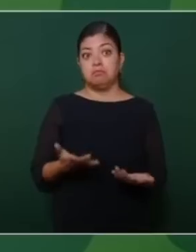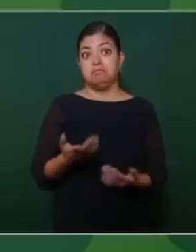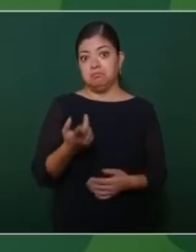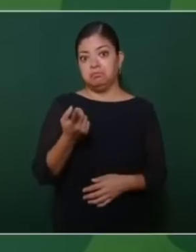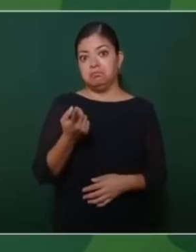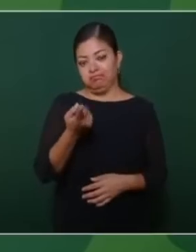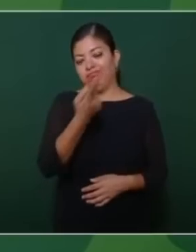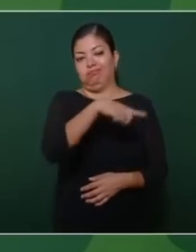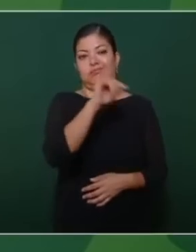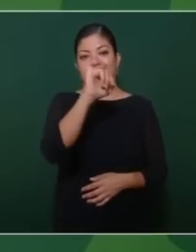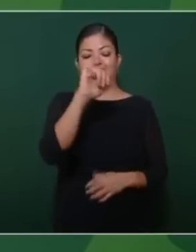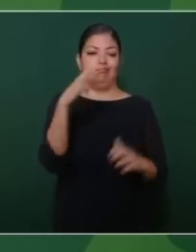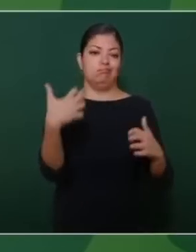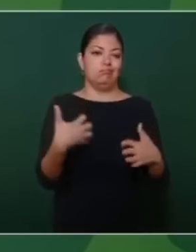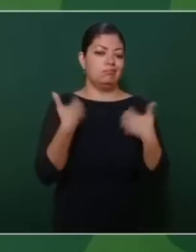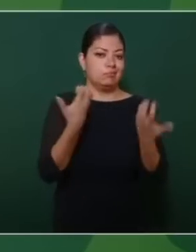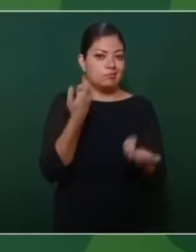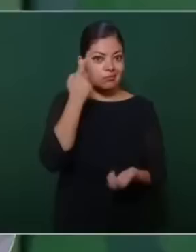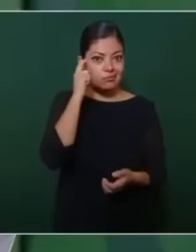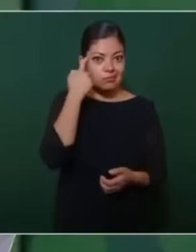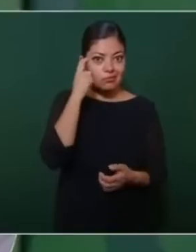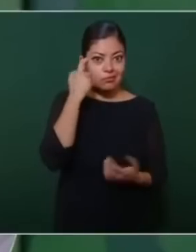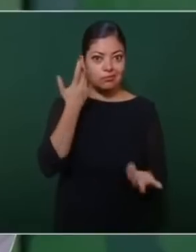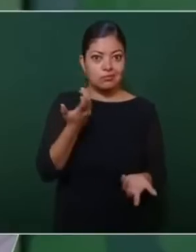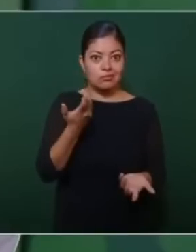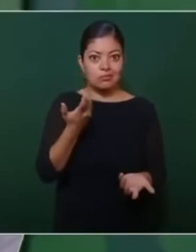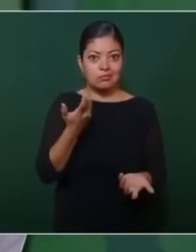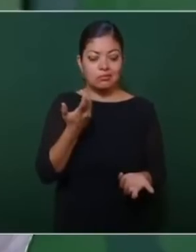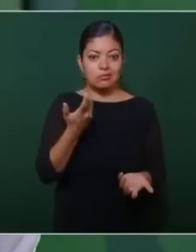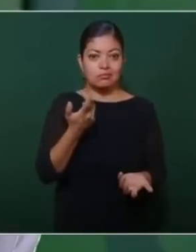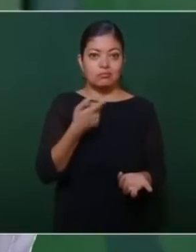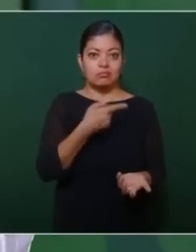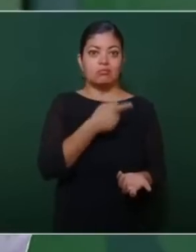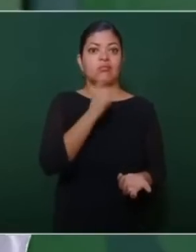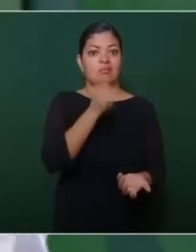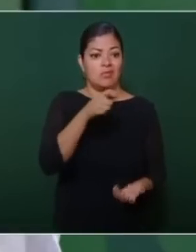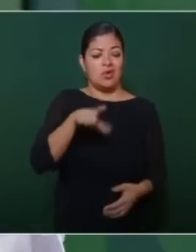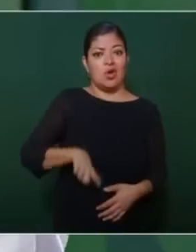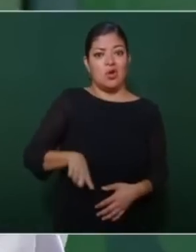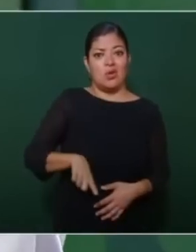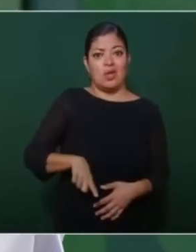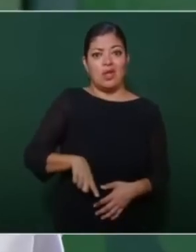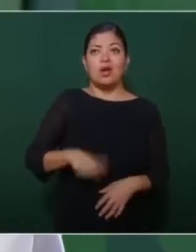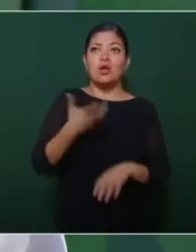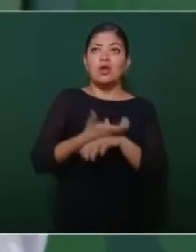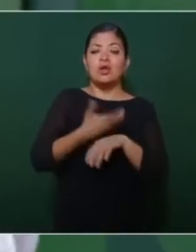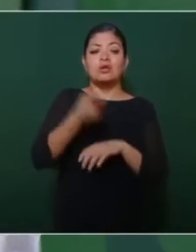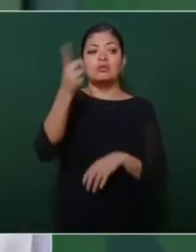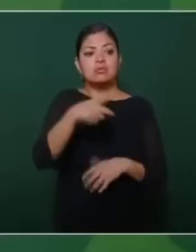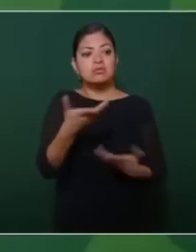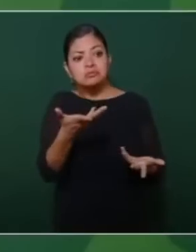López Obrador en la mañanera, que es muy interesante que lo sepamos todos los mexicanos. Seguramente los medios de